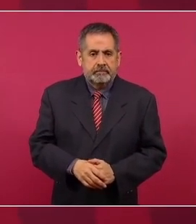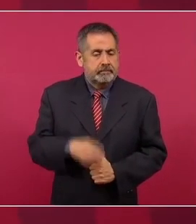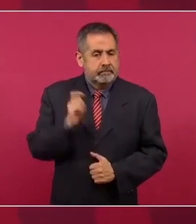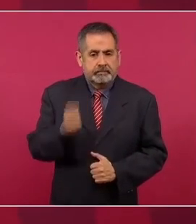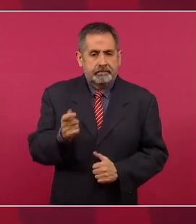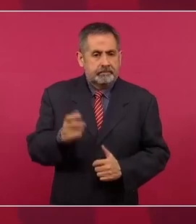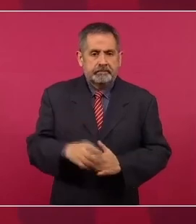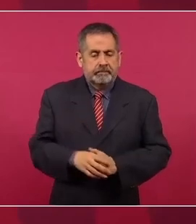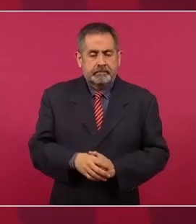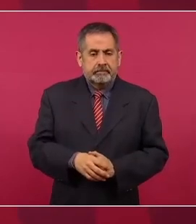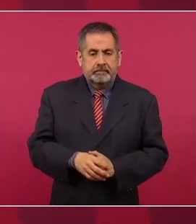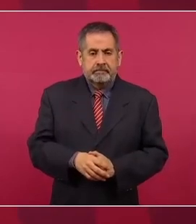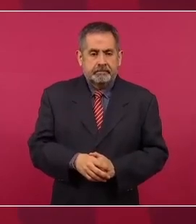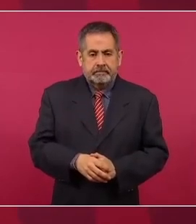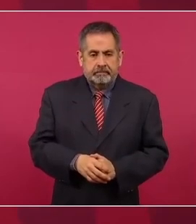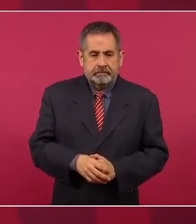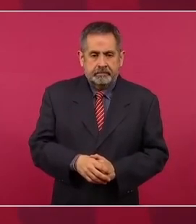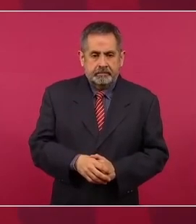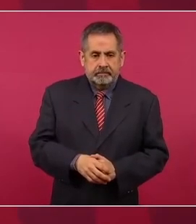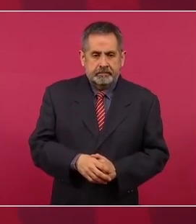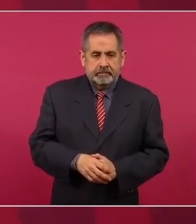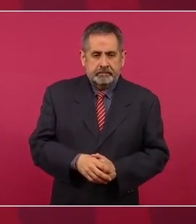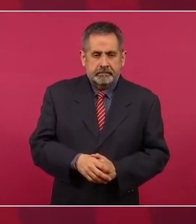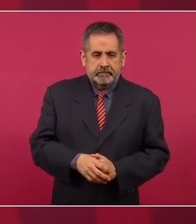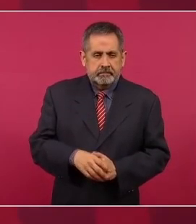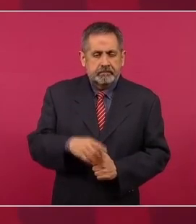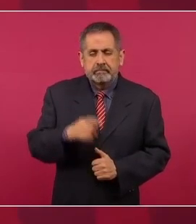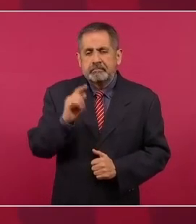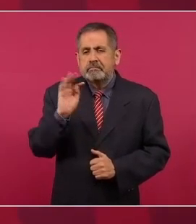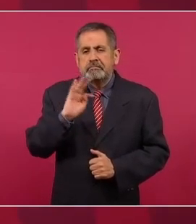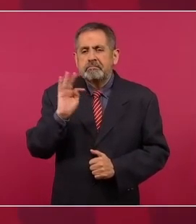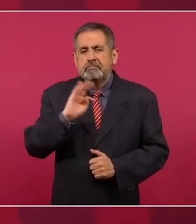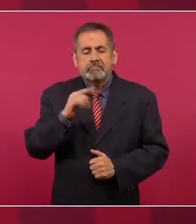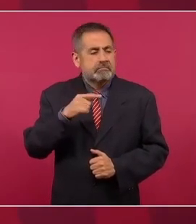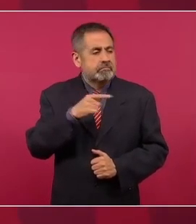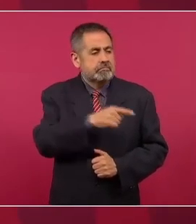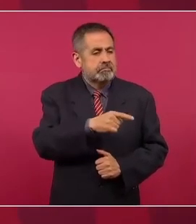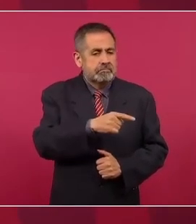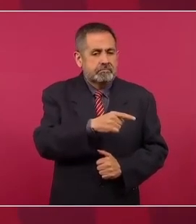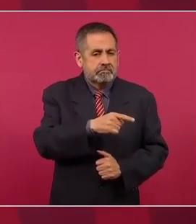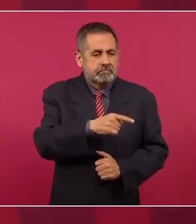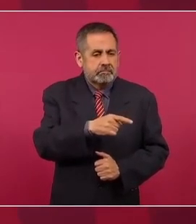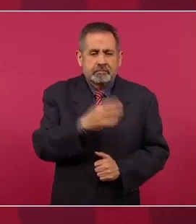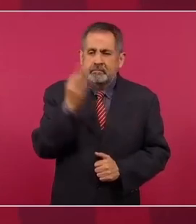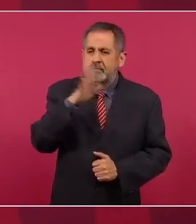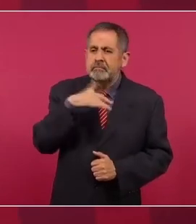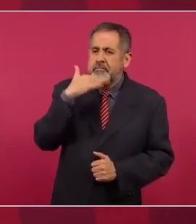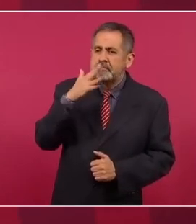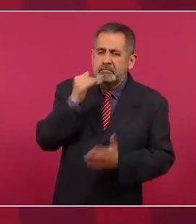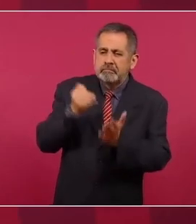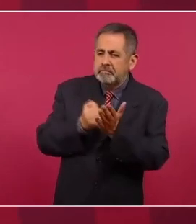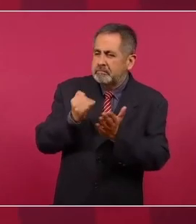si se facilita el fraude fiscal